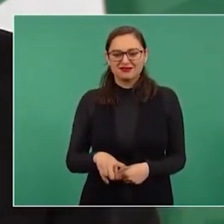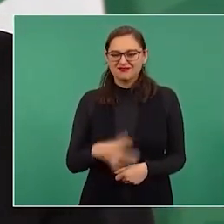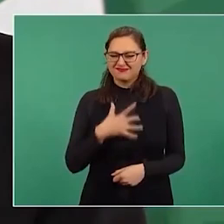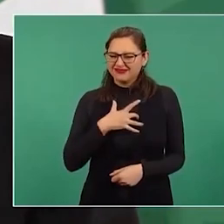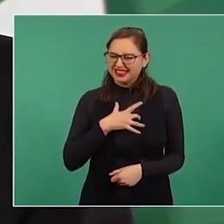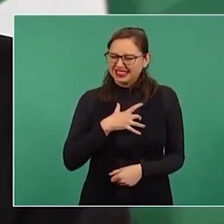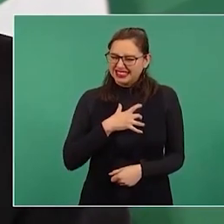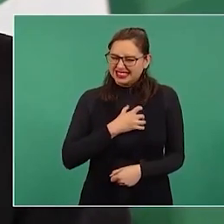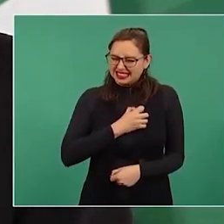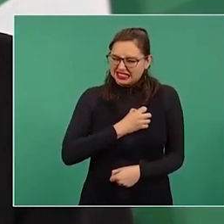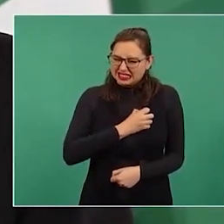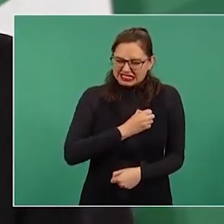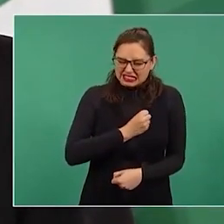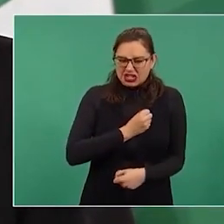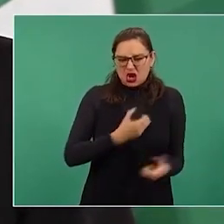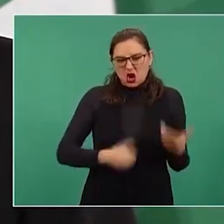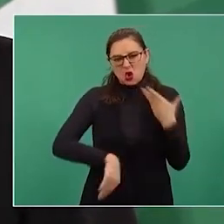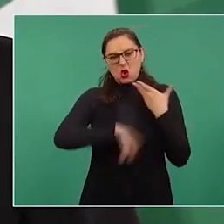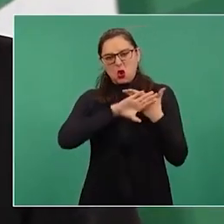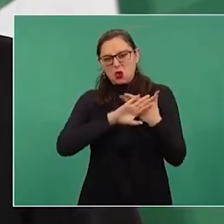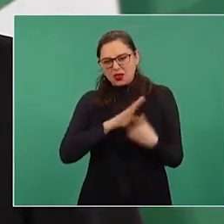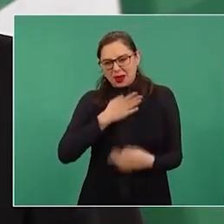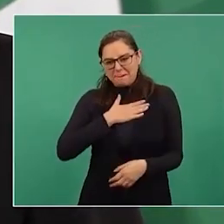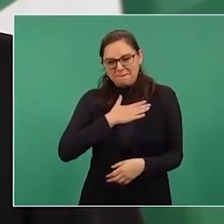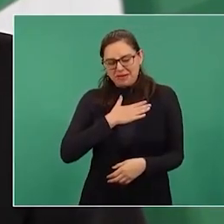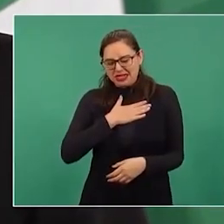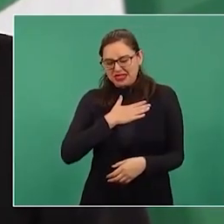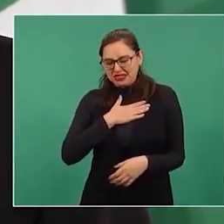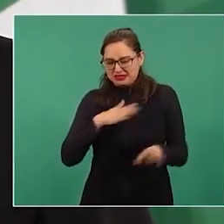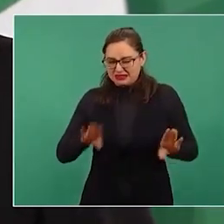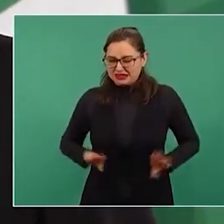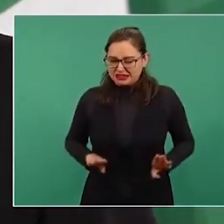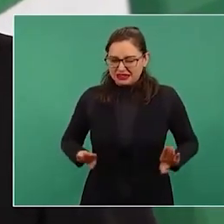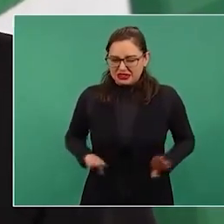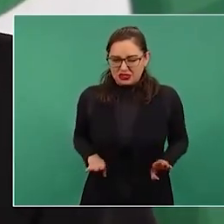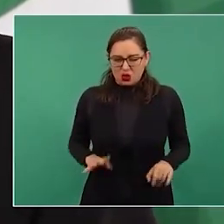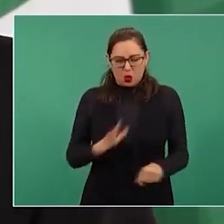con mi honestidad, que es lo que estimo más importante en mi vida.